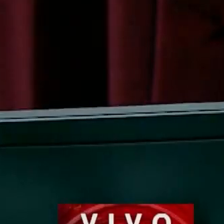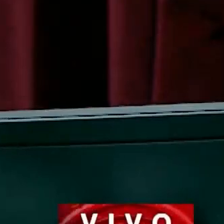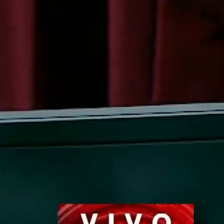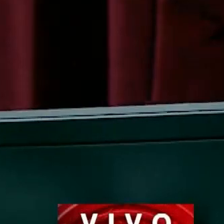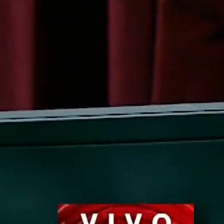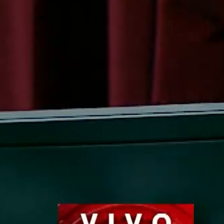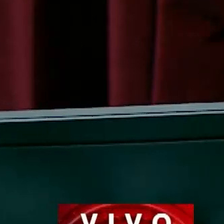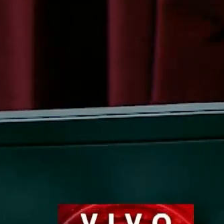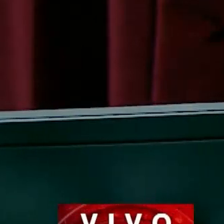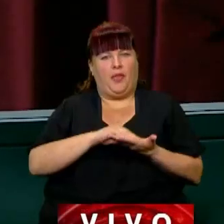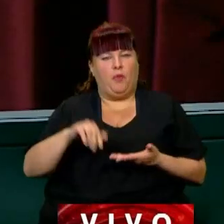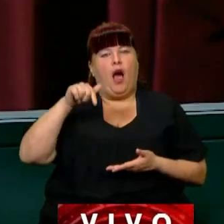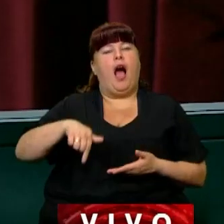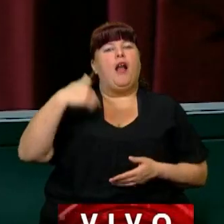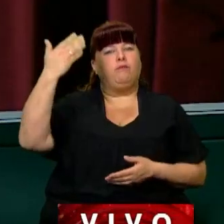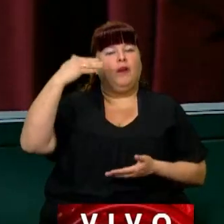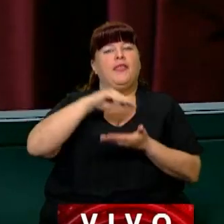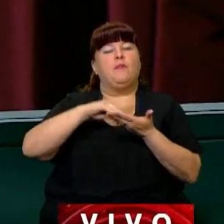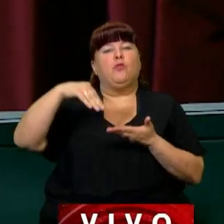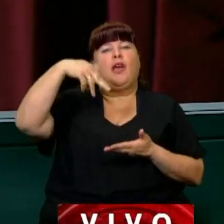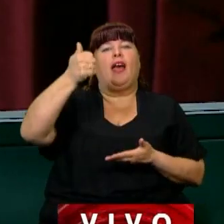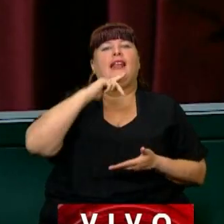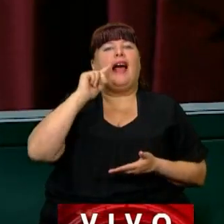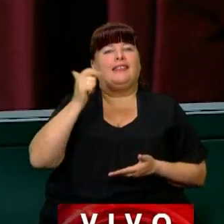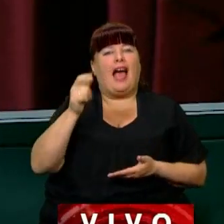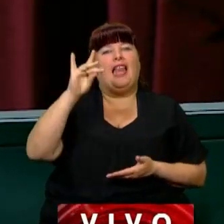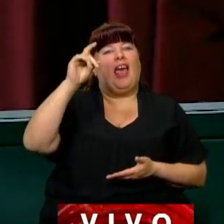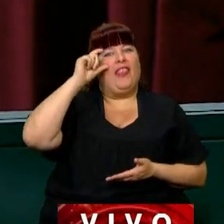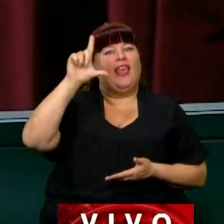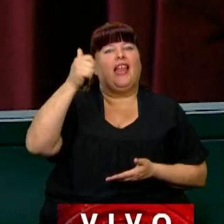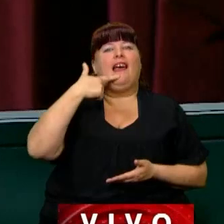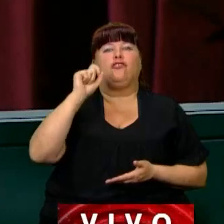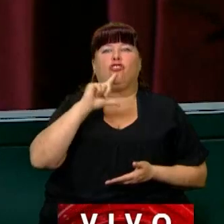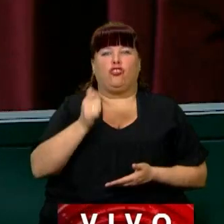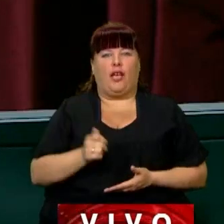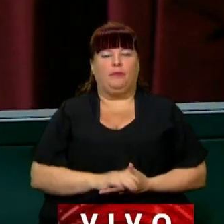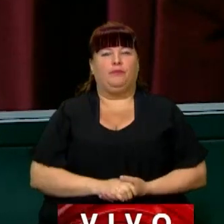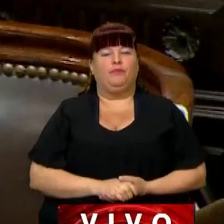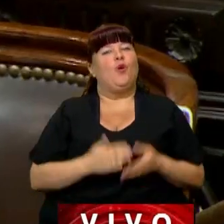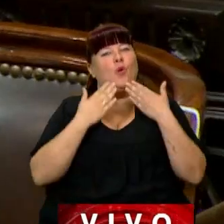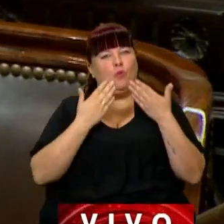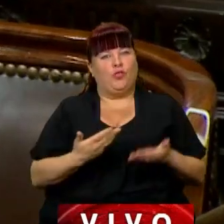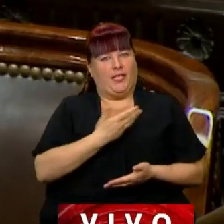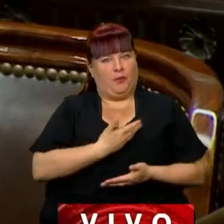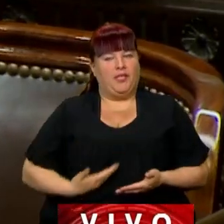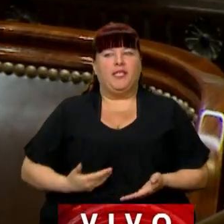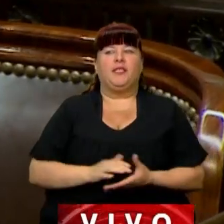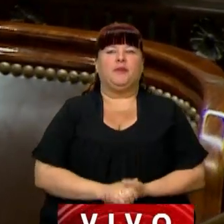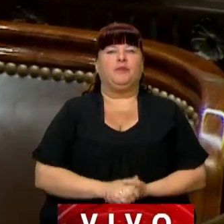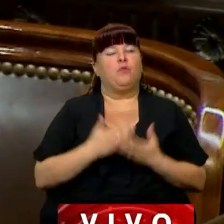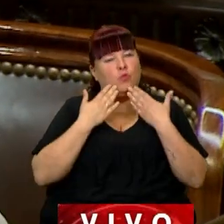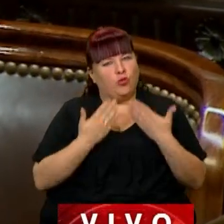Tiene la palabra la diputada Natalia de la Sota. Muchas gracias, Presidente.